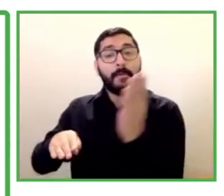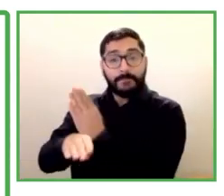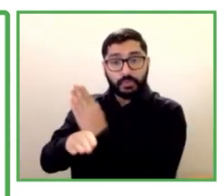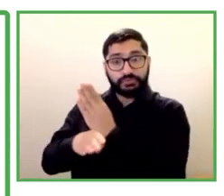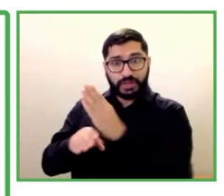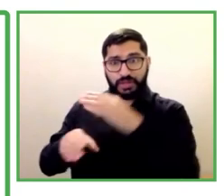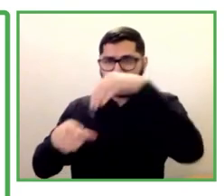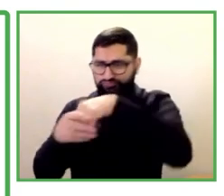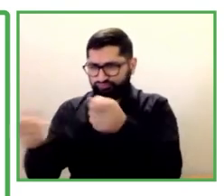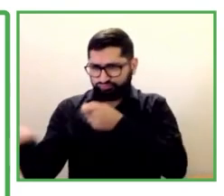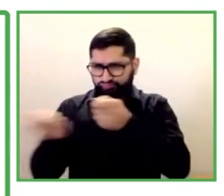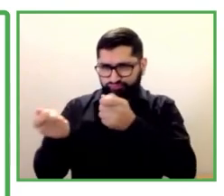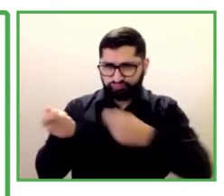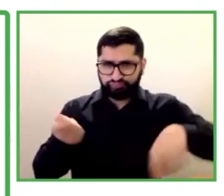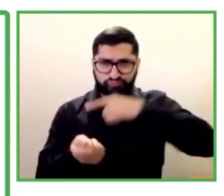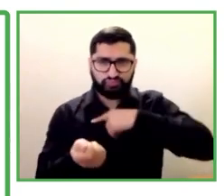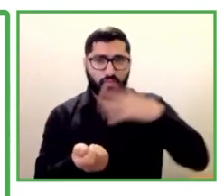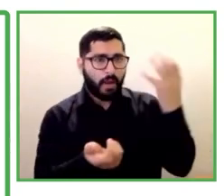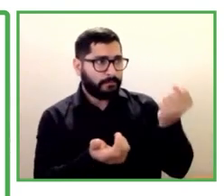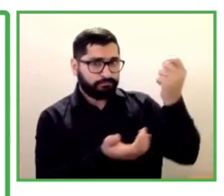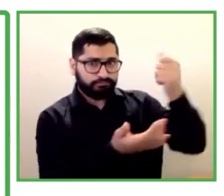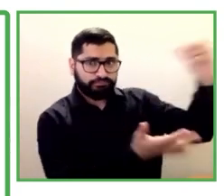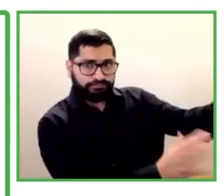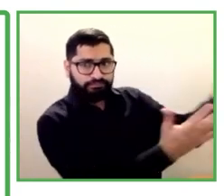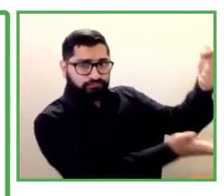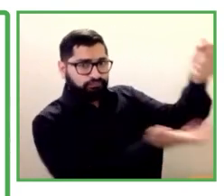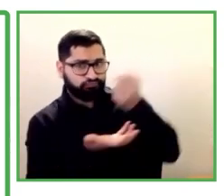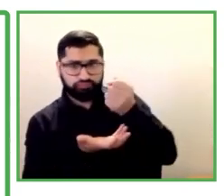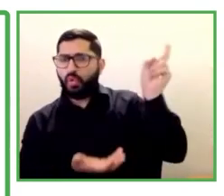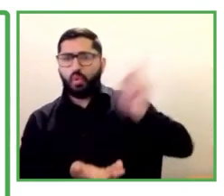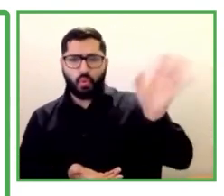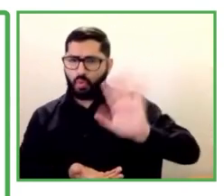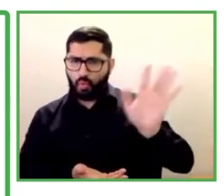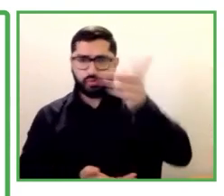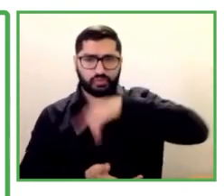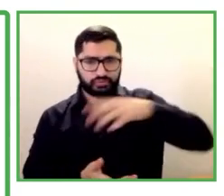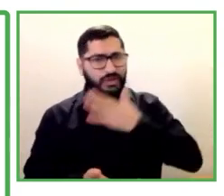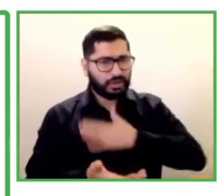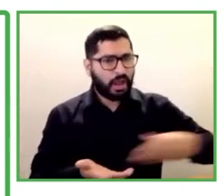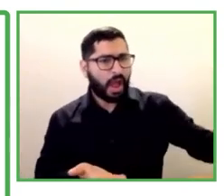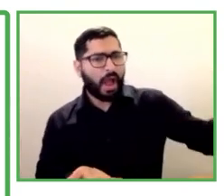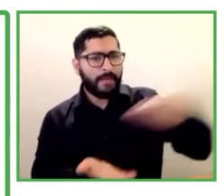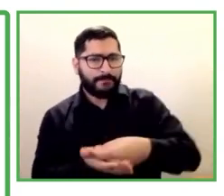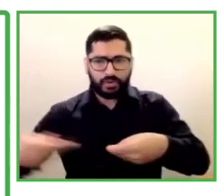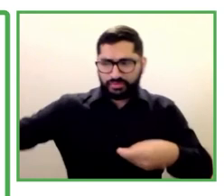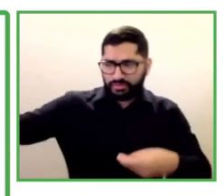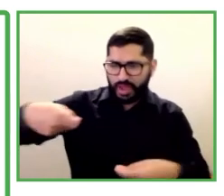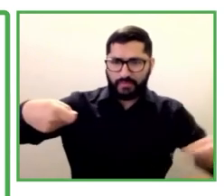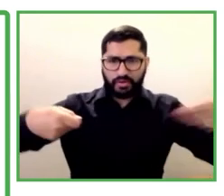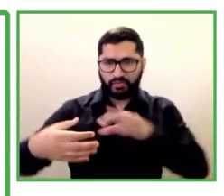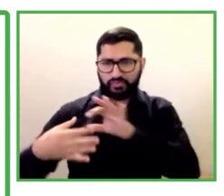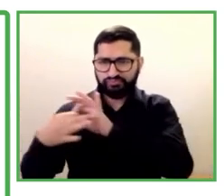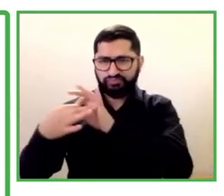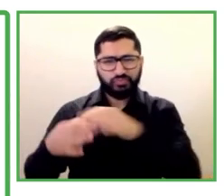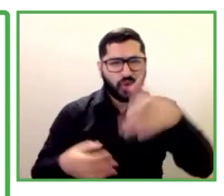candidatas, sino que las empresas han pagado por nuestros servicios. Pero se pueden preguntar, ¿por qué una empresa pagaría por este servicio?